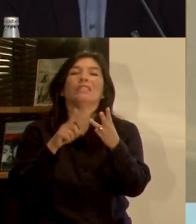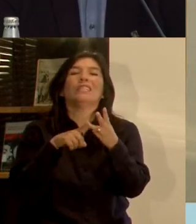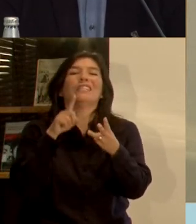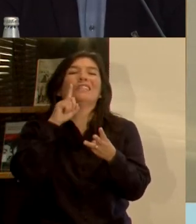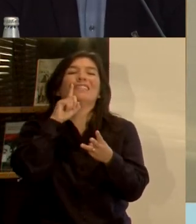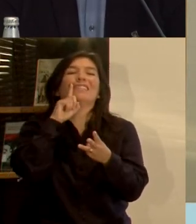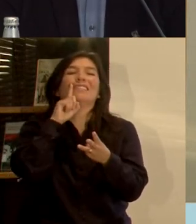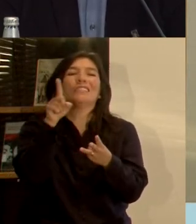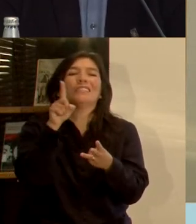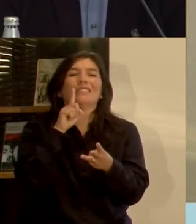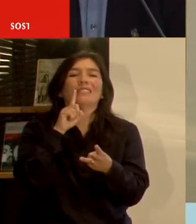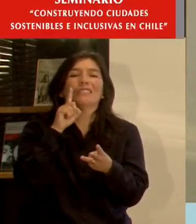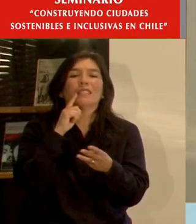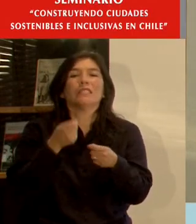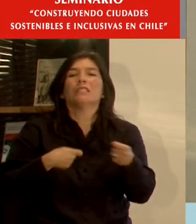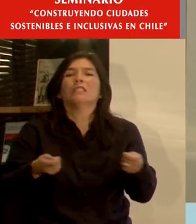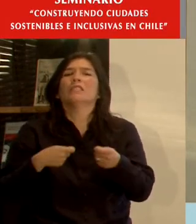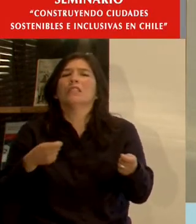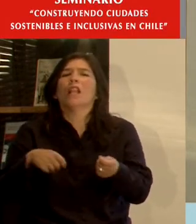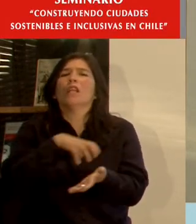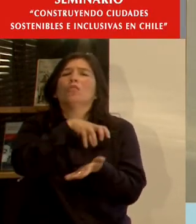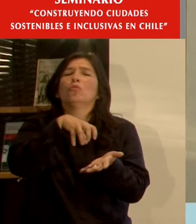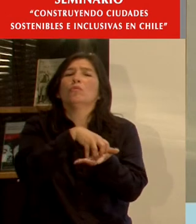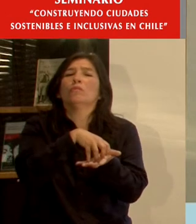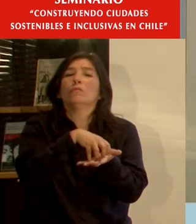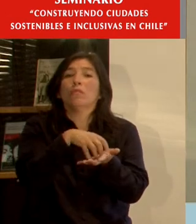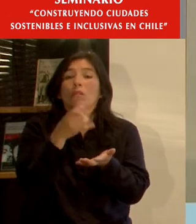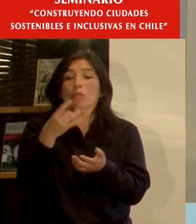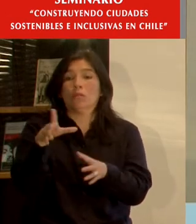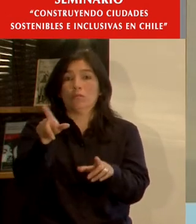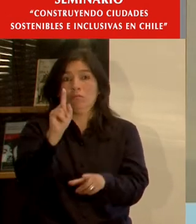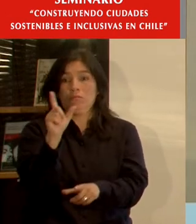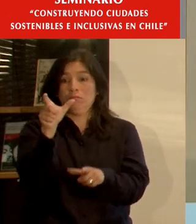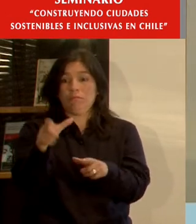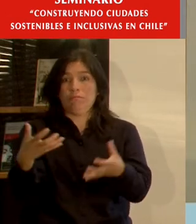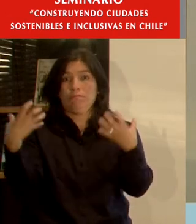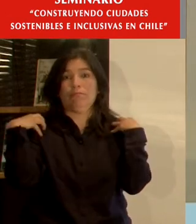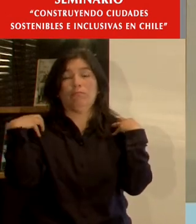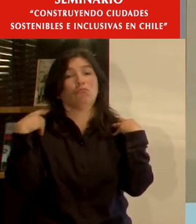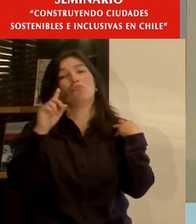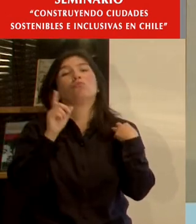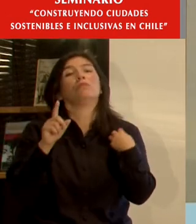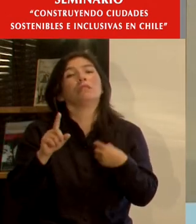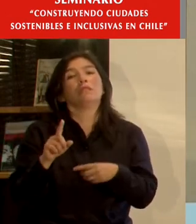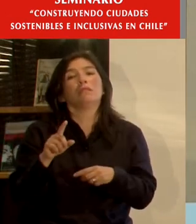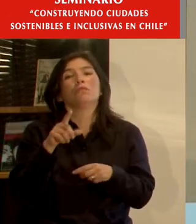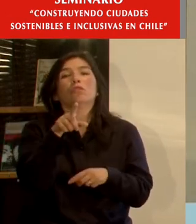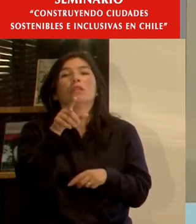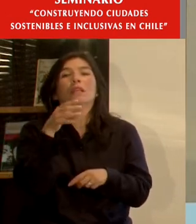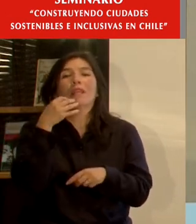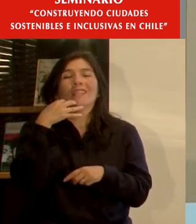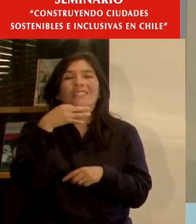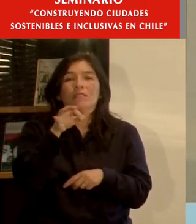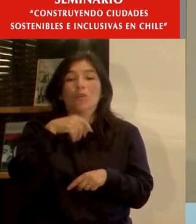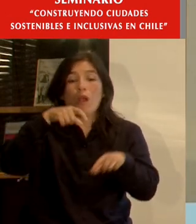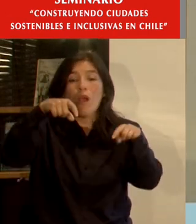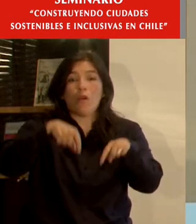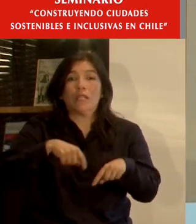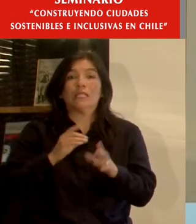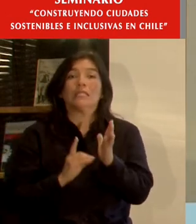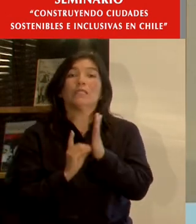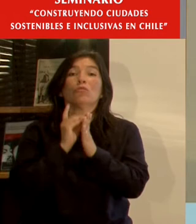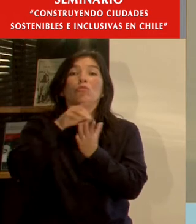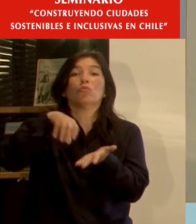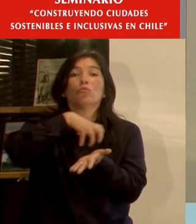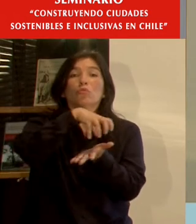gestiona la ciudad. Y no necesariamente tiene que ser el mismo organismo. En ese sentido, lo que estamos asistiendo hoy día es que el desarrollo de la ciudad